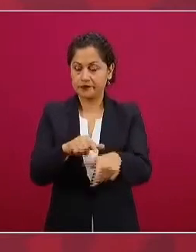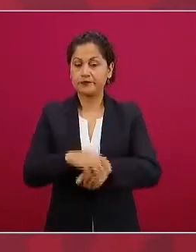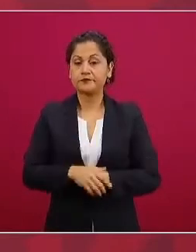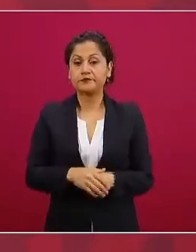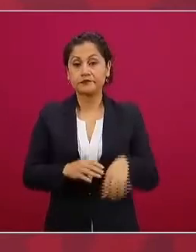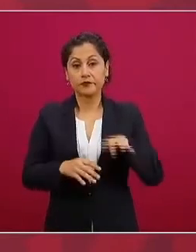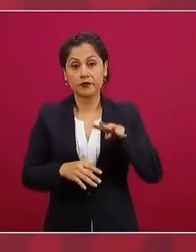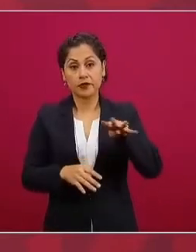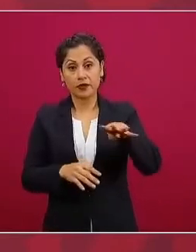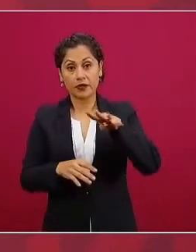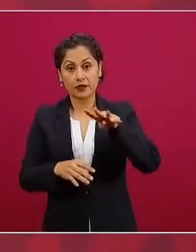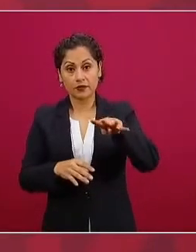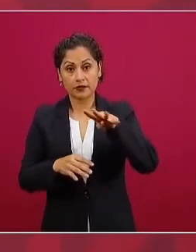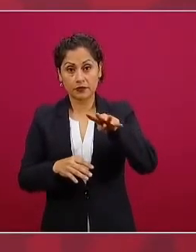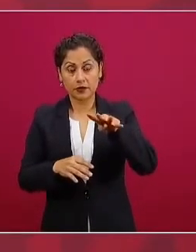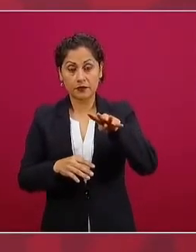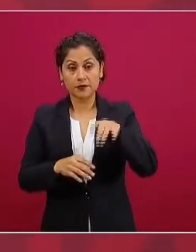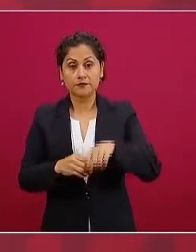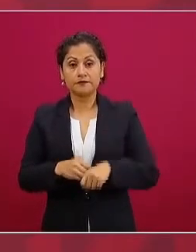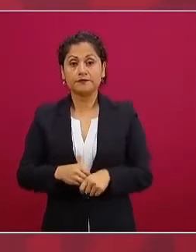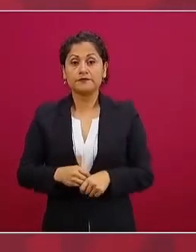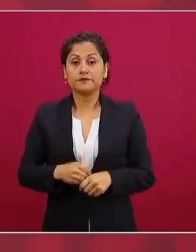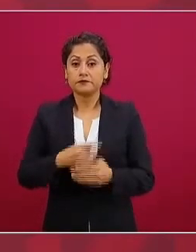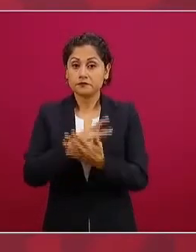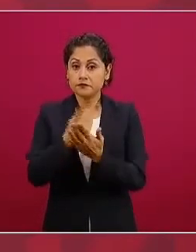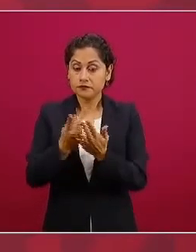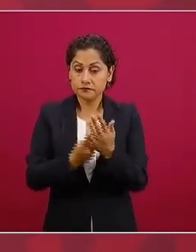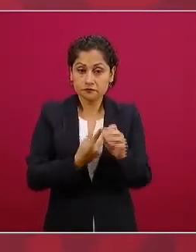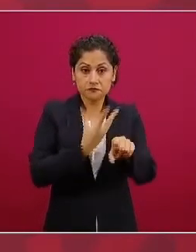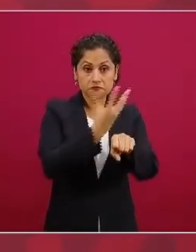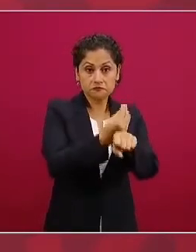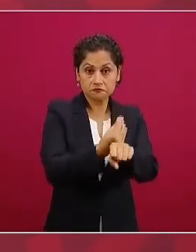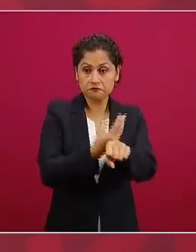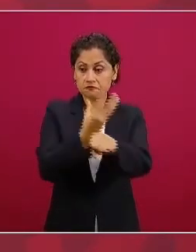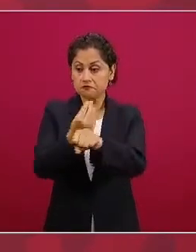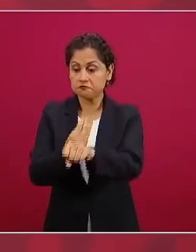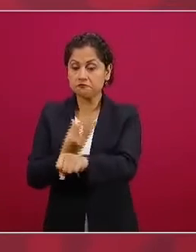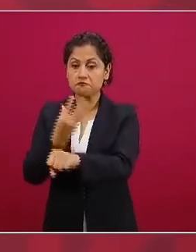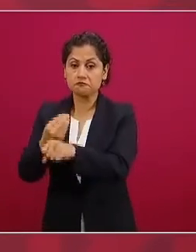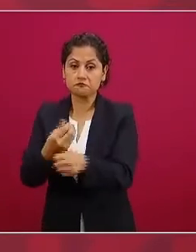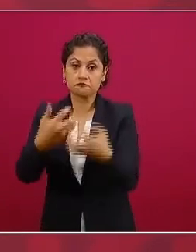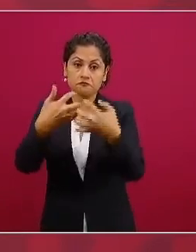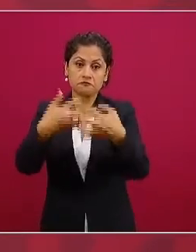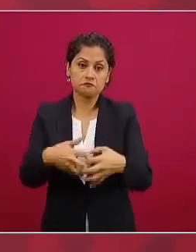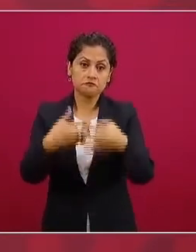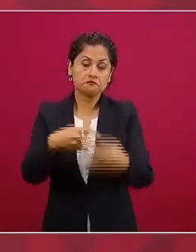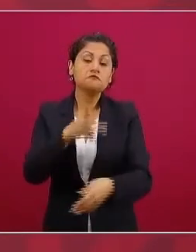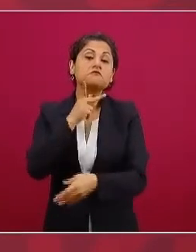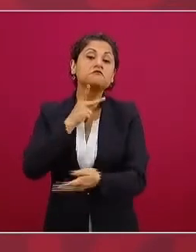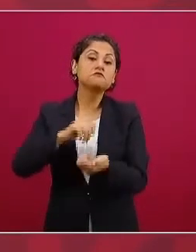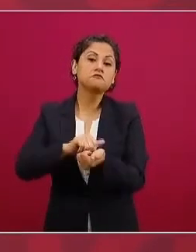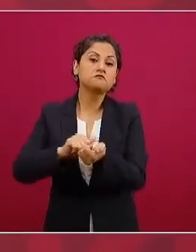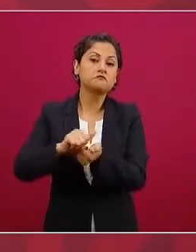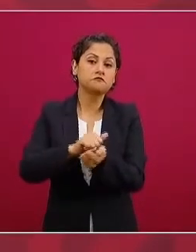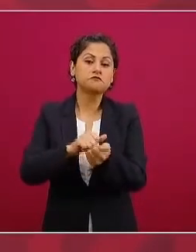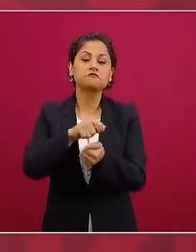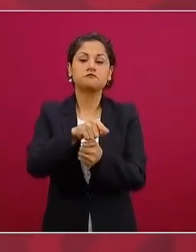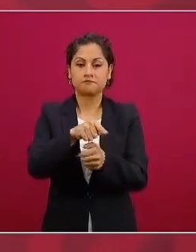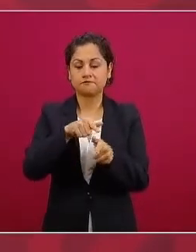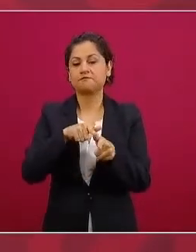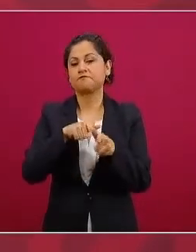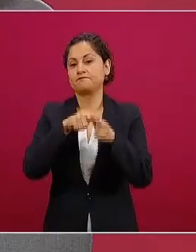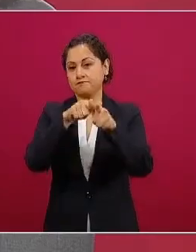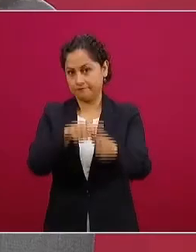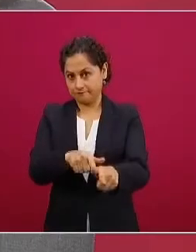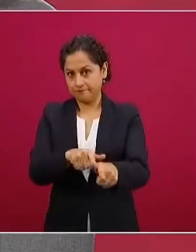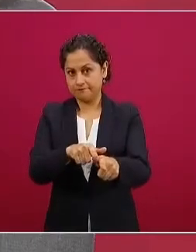rehabilitación de las seis refinerías existentes. Veinte,